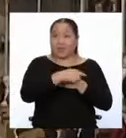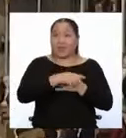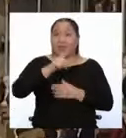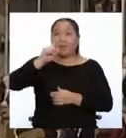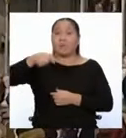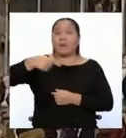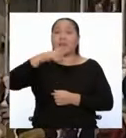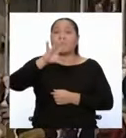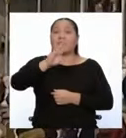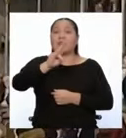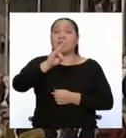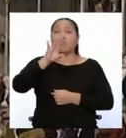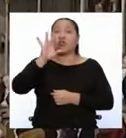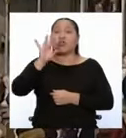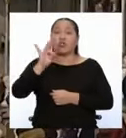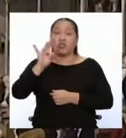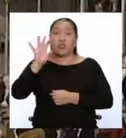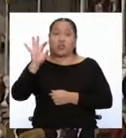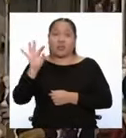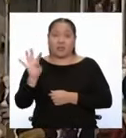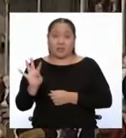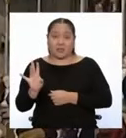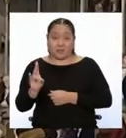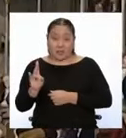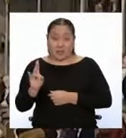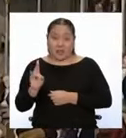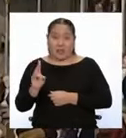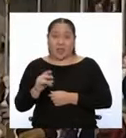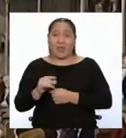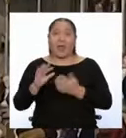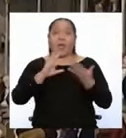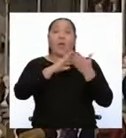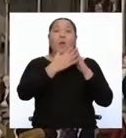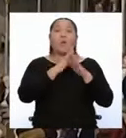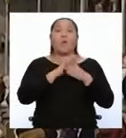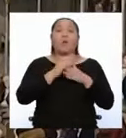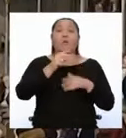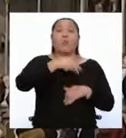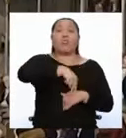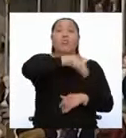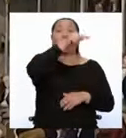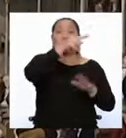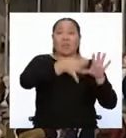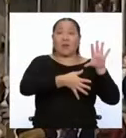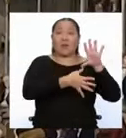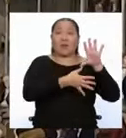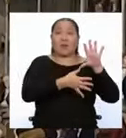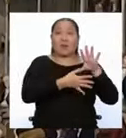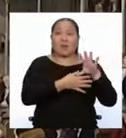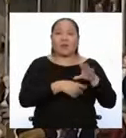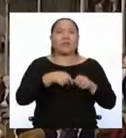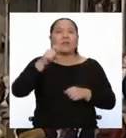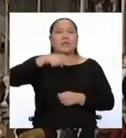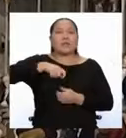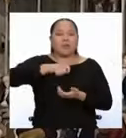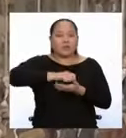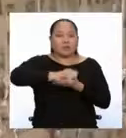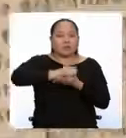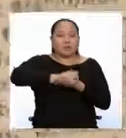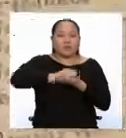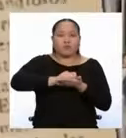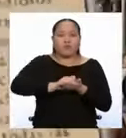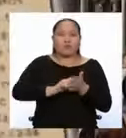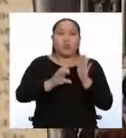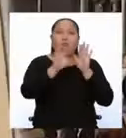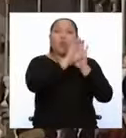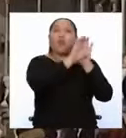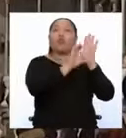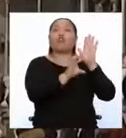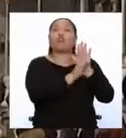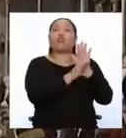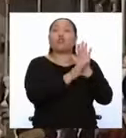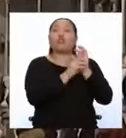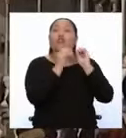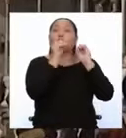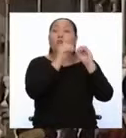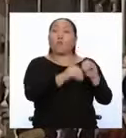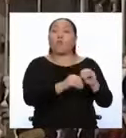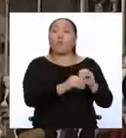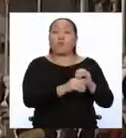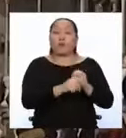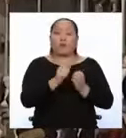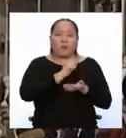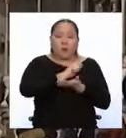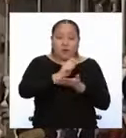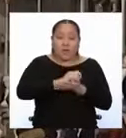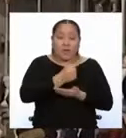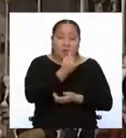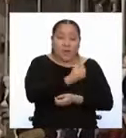1787, el pueblo norteamericano se ve la necesidad de redactar una constitución, en la que se establece que cada